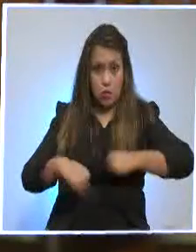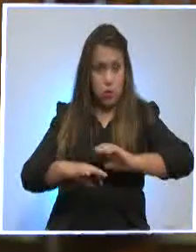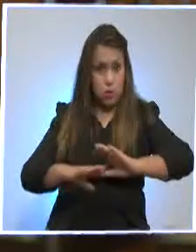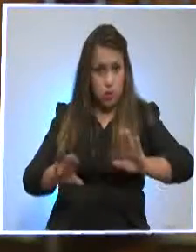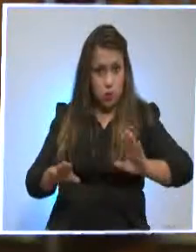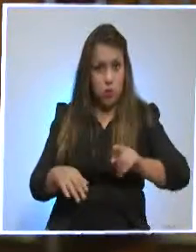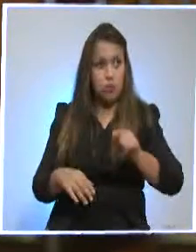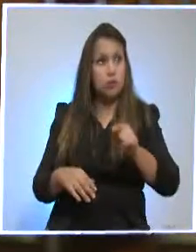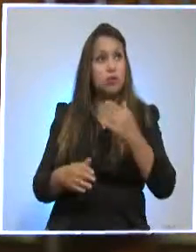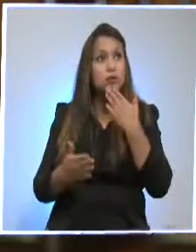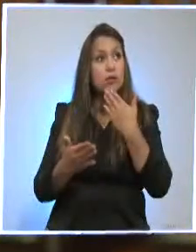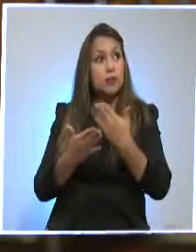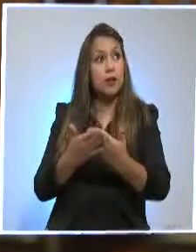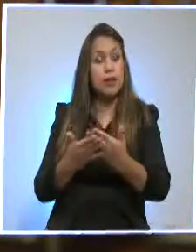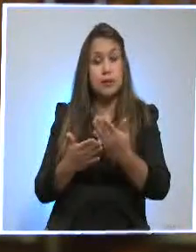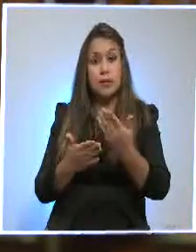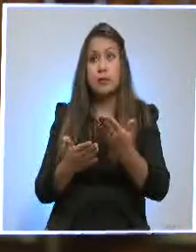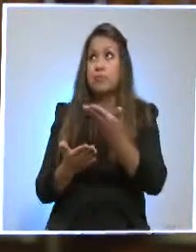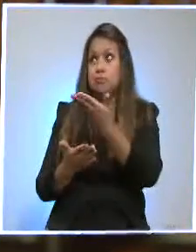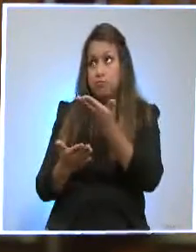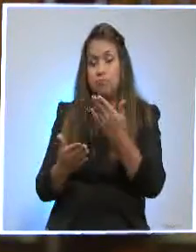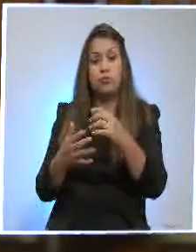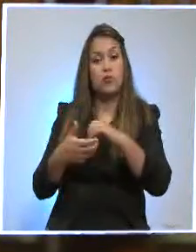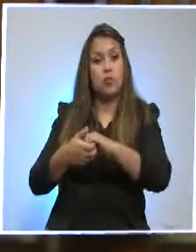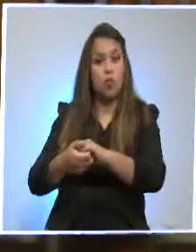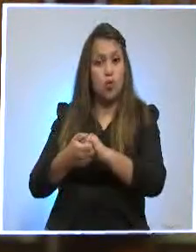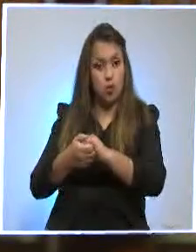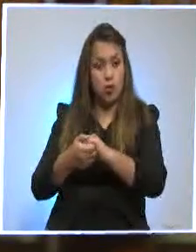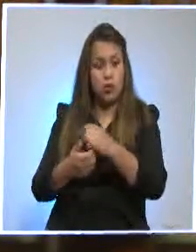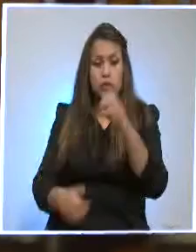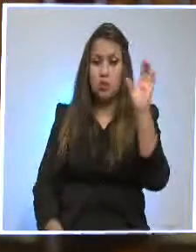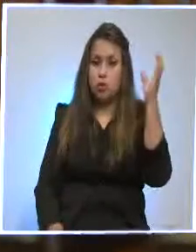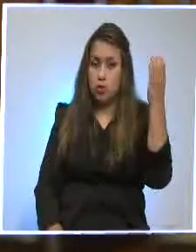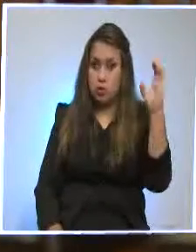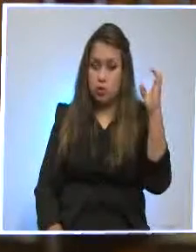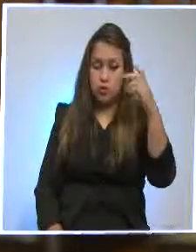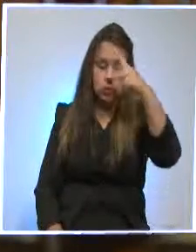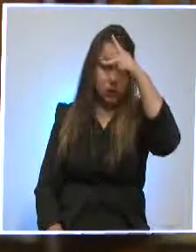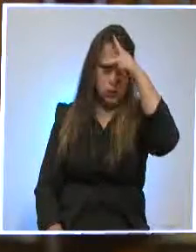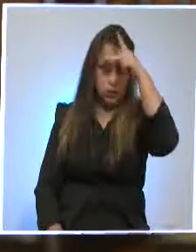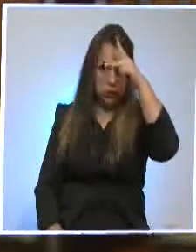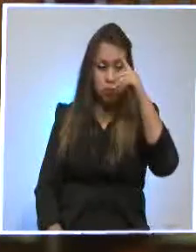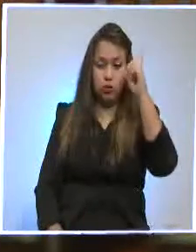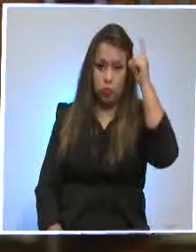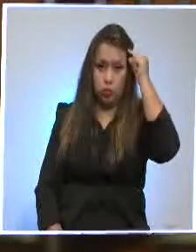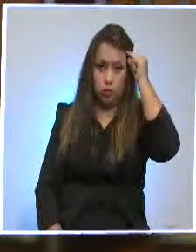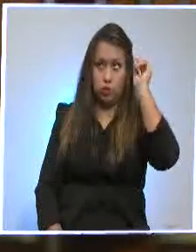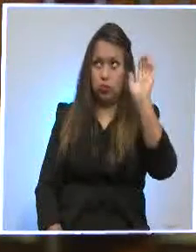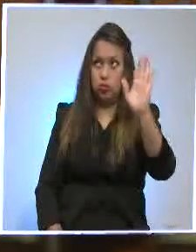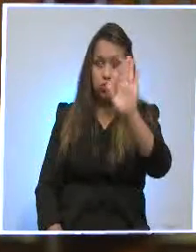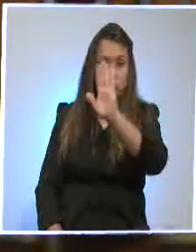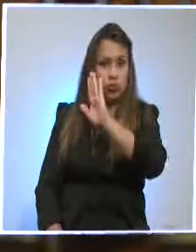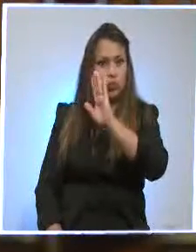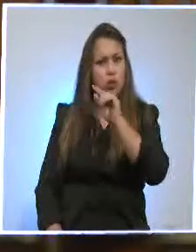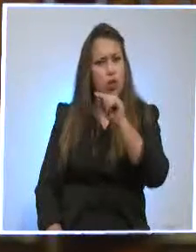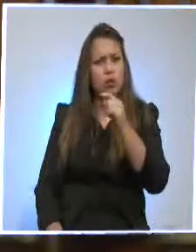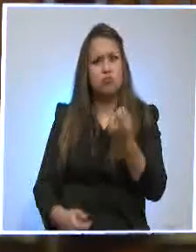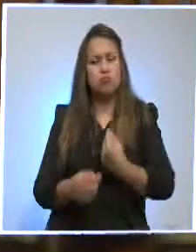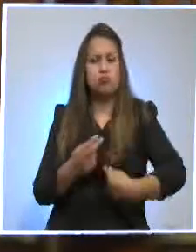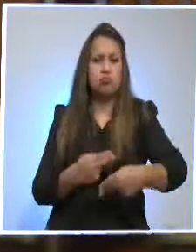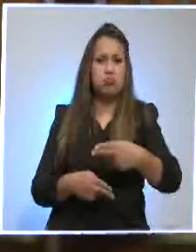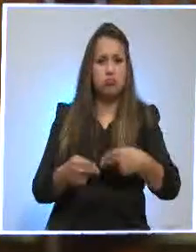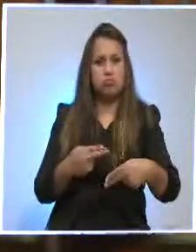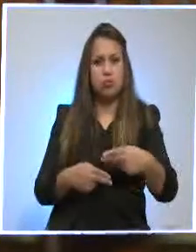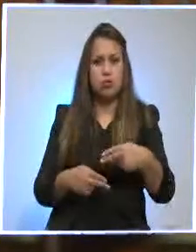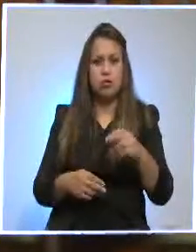evidentemente gracias también a la colaboración de los gobiernos de Colombia y Perú. y obviamente ha sido una negociación,